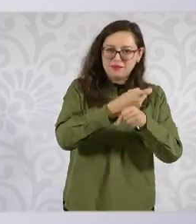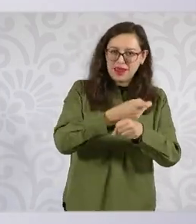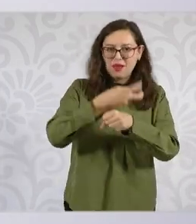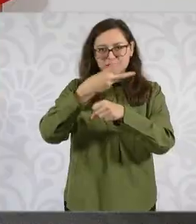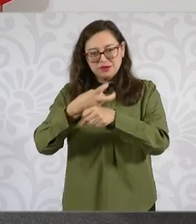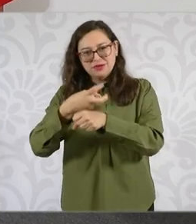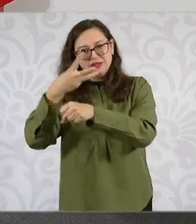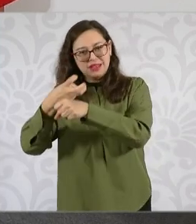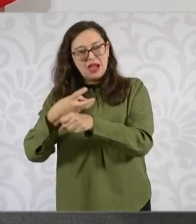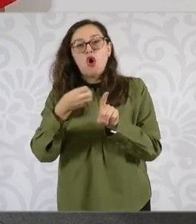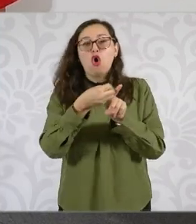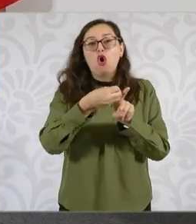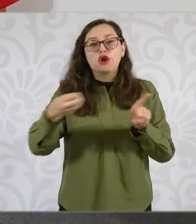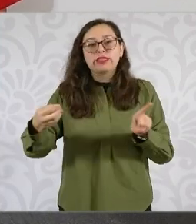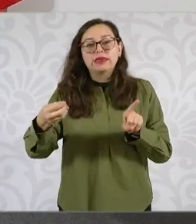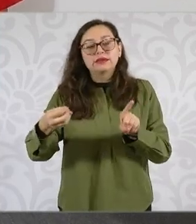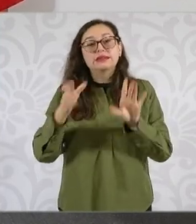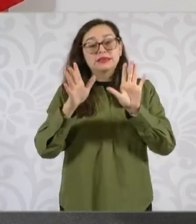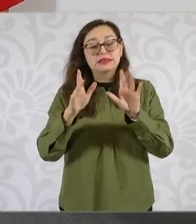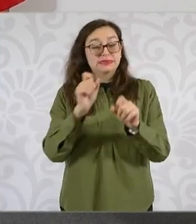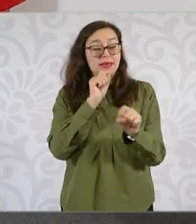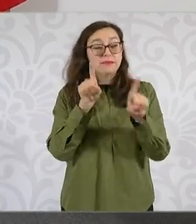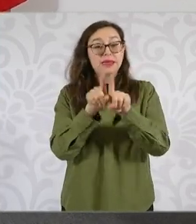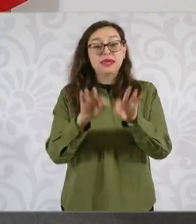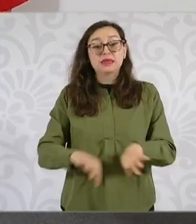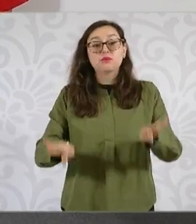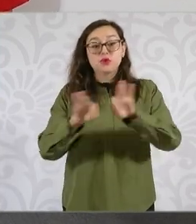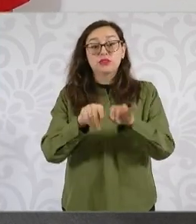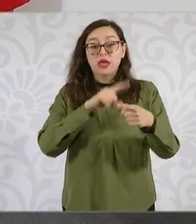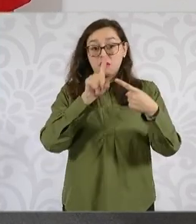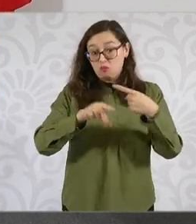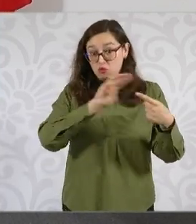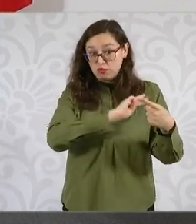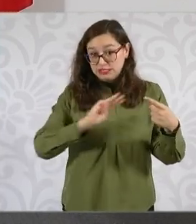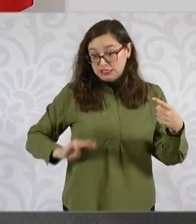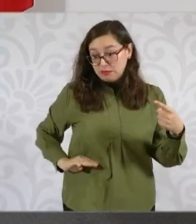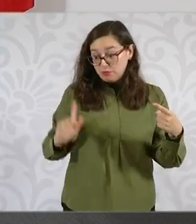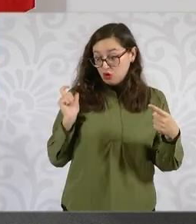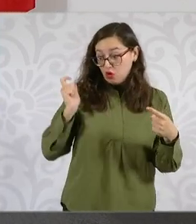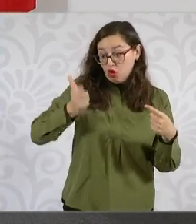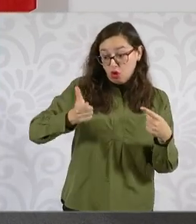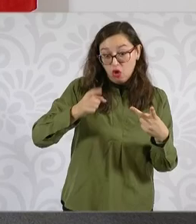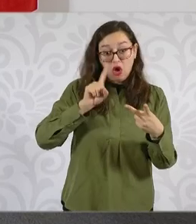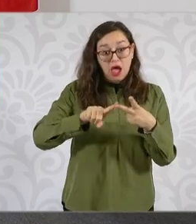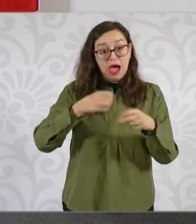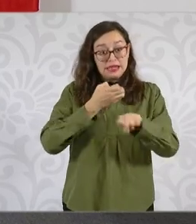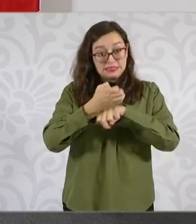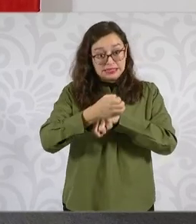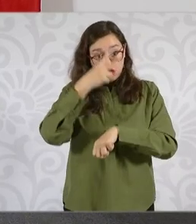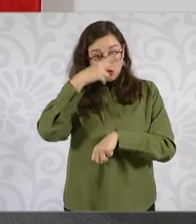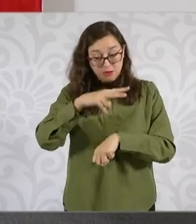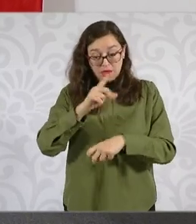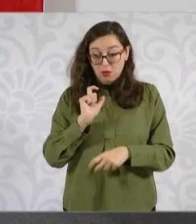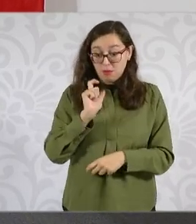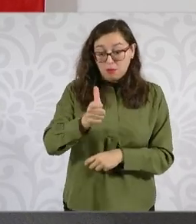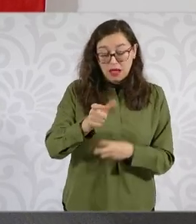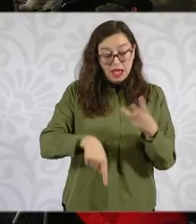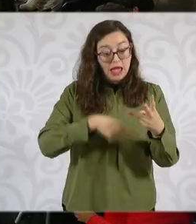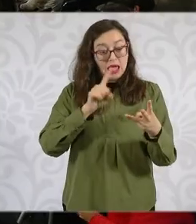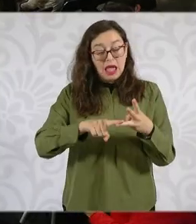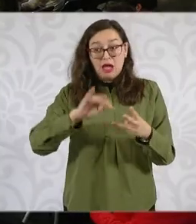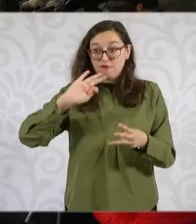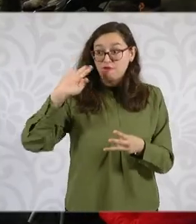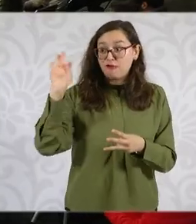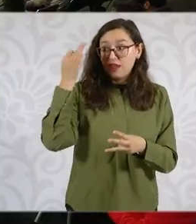o sea, que el municipio ponga una parte, que el Estado de México ponga otra parte y otra parte el gobierno de México. ¿Sería un tercio